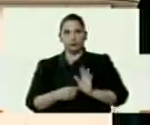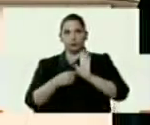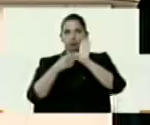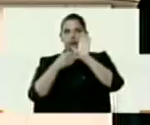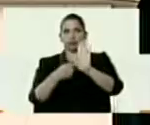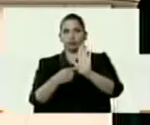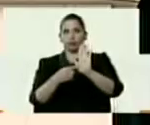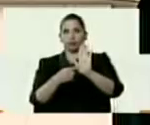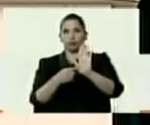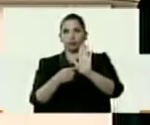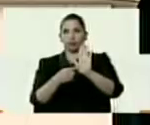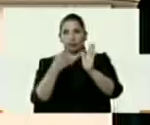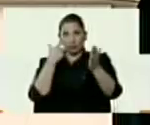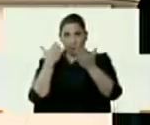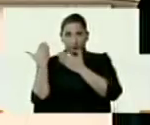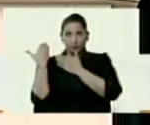artículo.